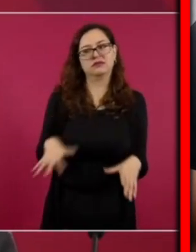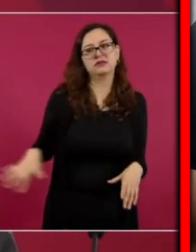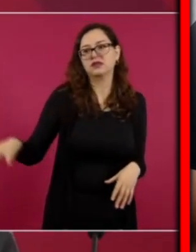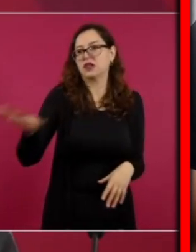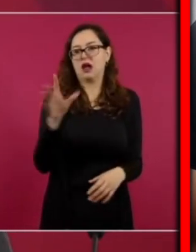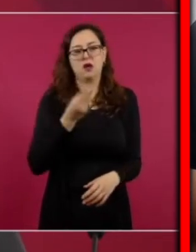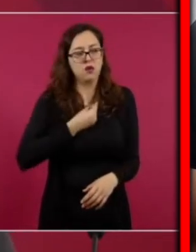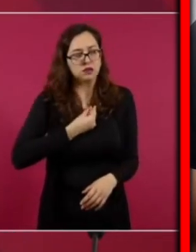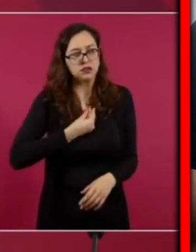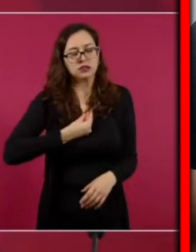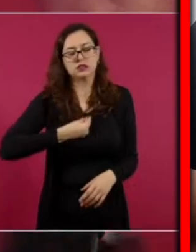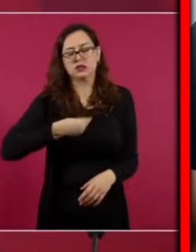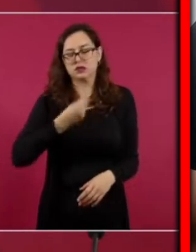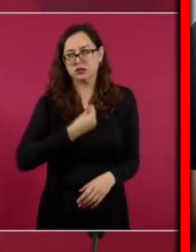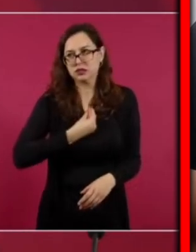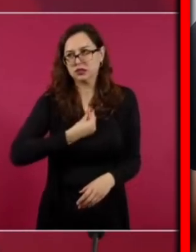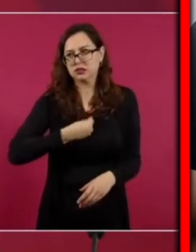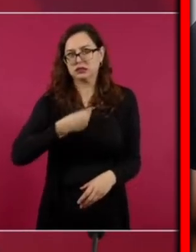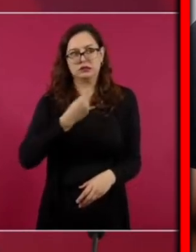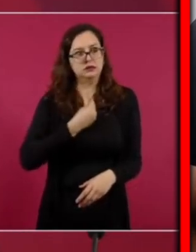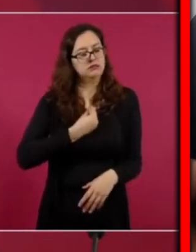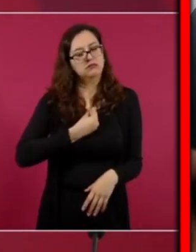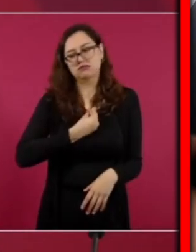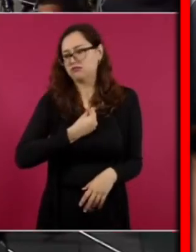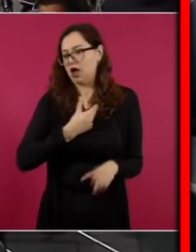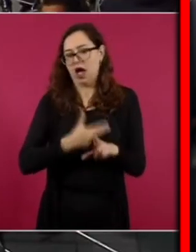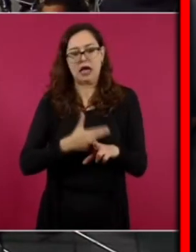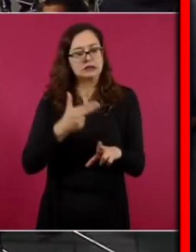del porfiriato llevó a la revolución